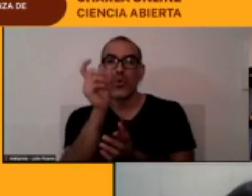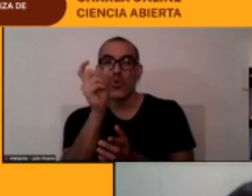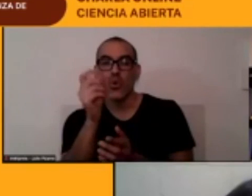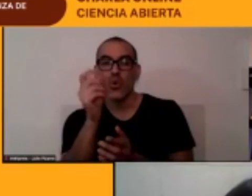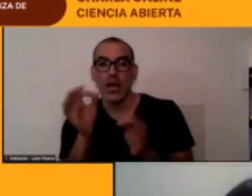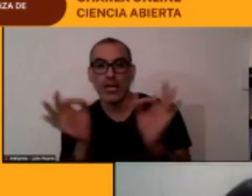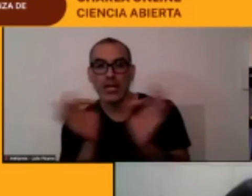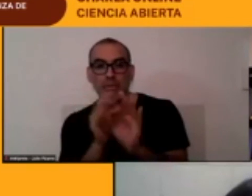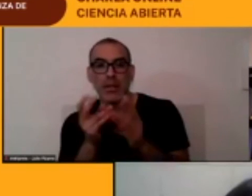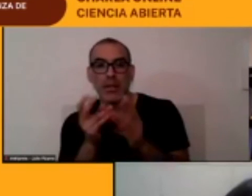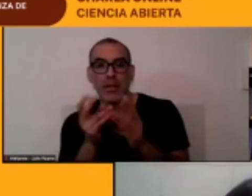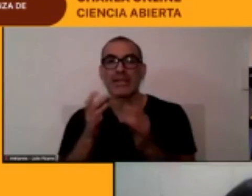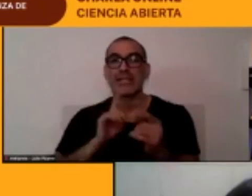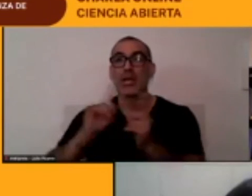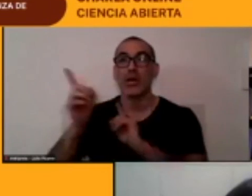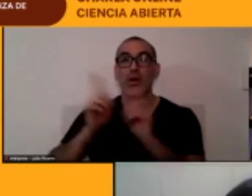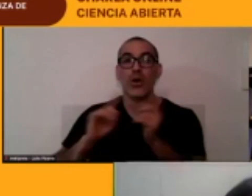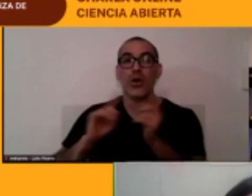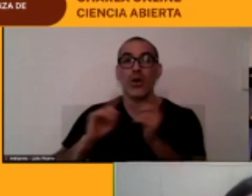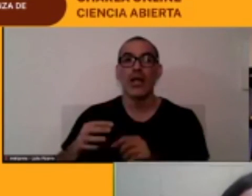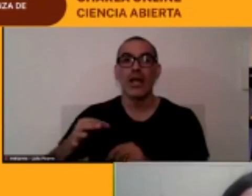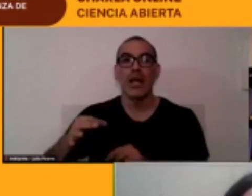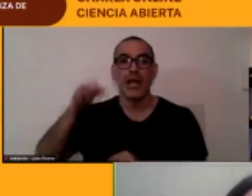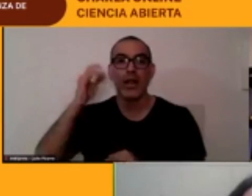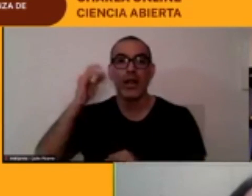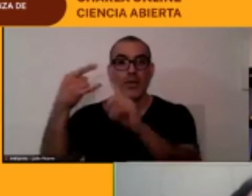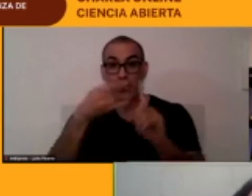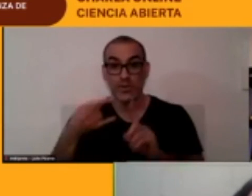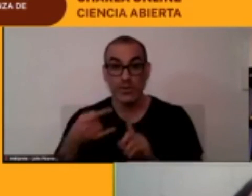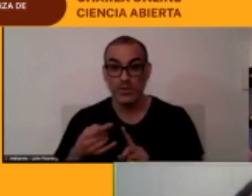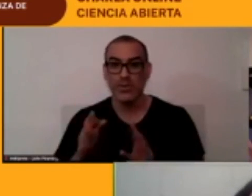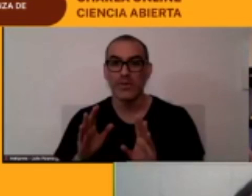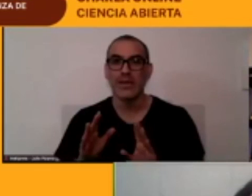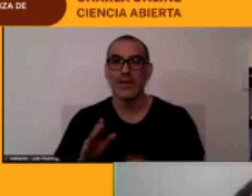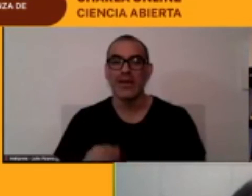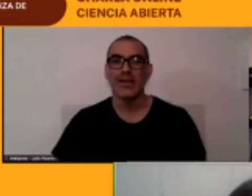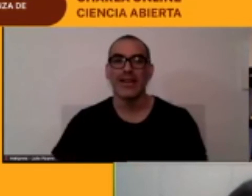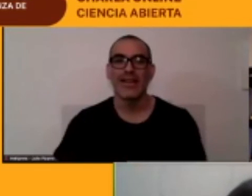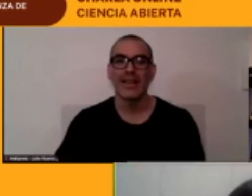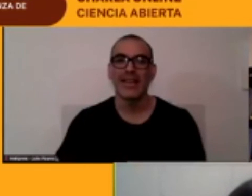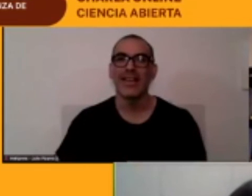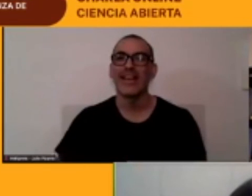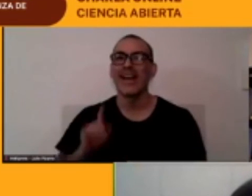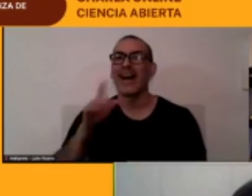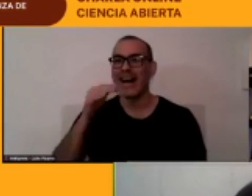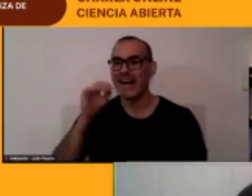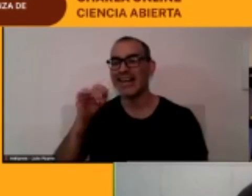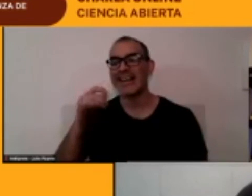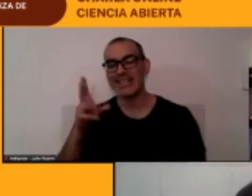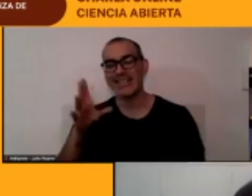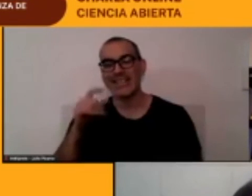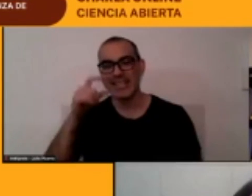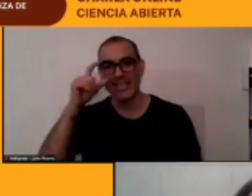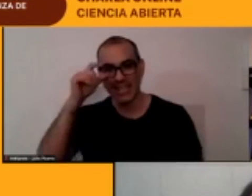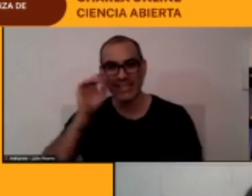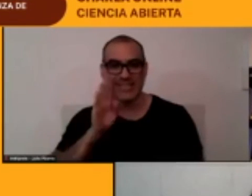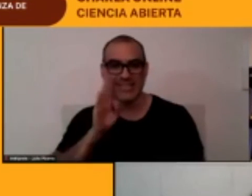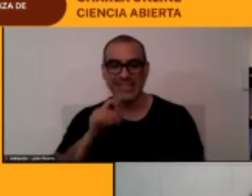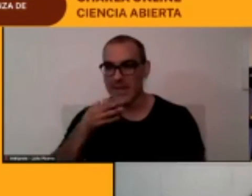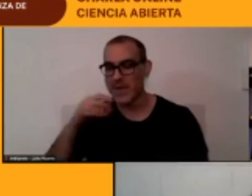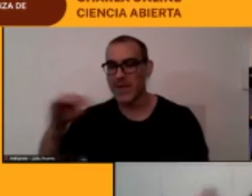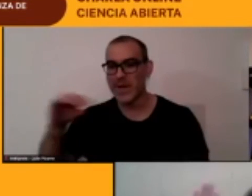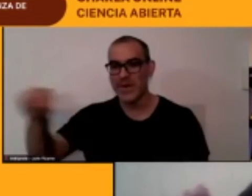mañana reunión ese es un mensaje interno sí saludos